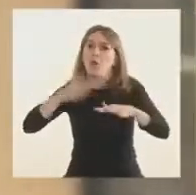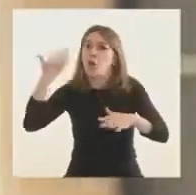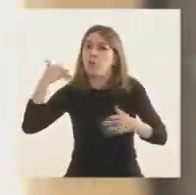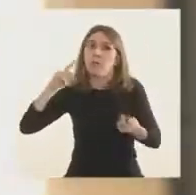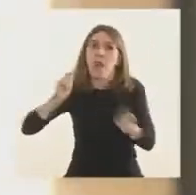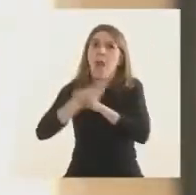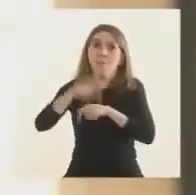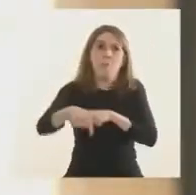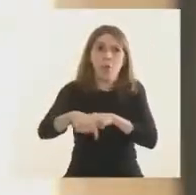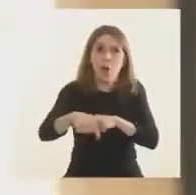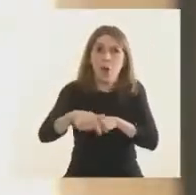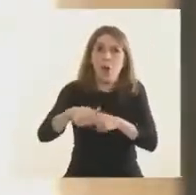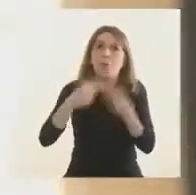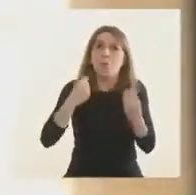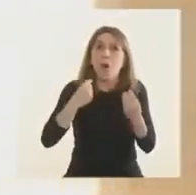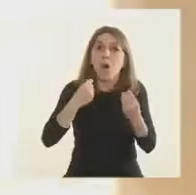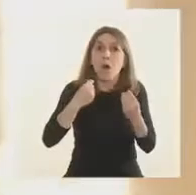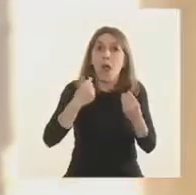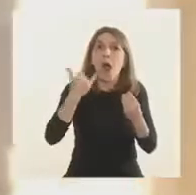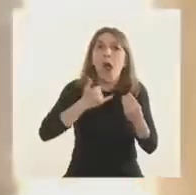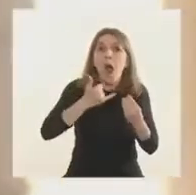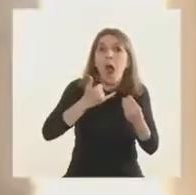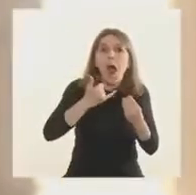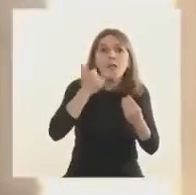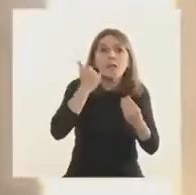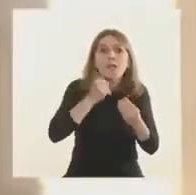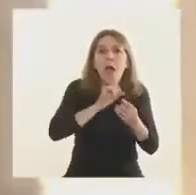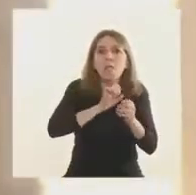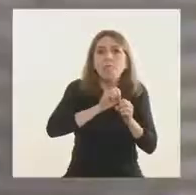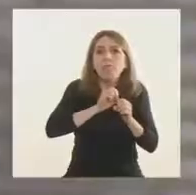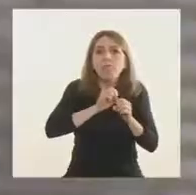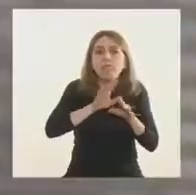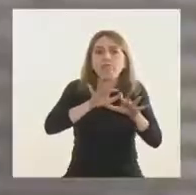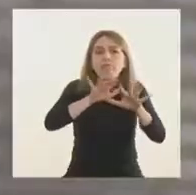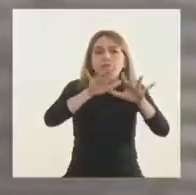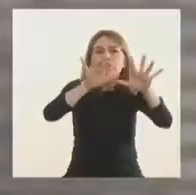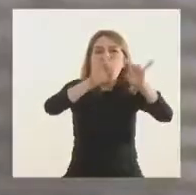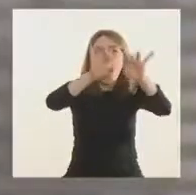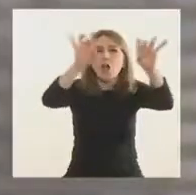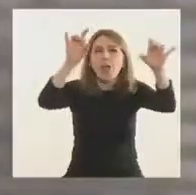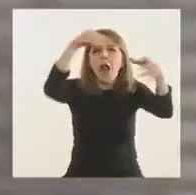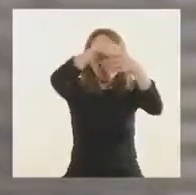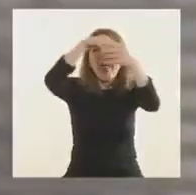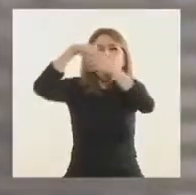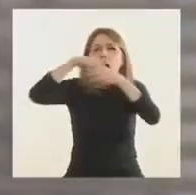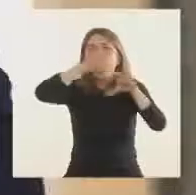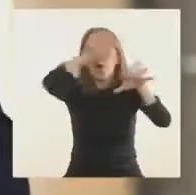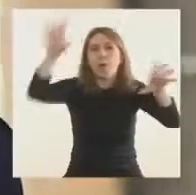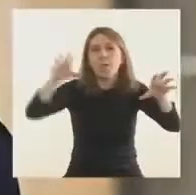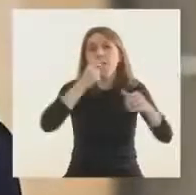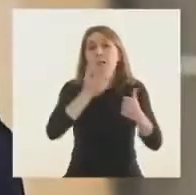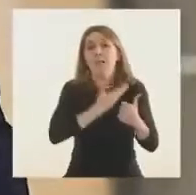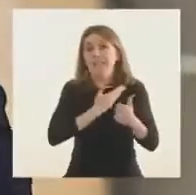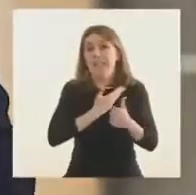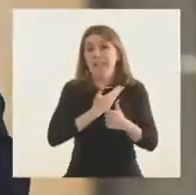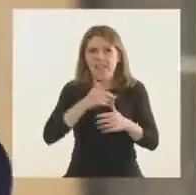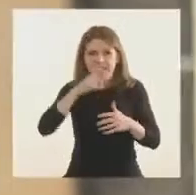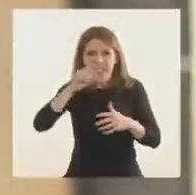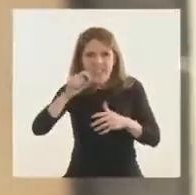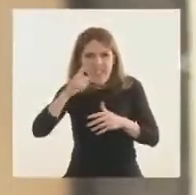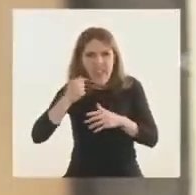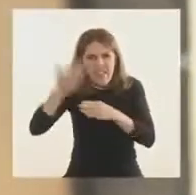contagio ingresó al interior del país. Ciudades como Santa Fe, que durante 70 días, digo bien,